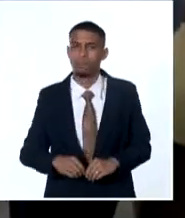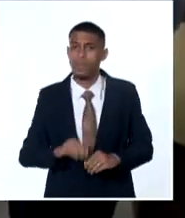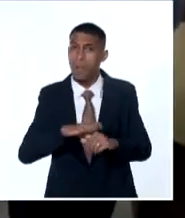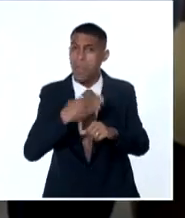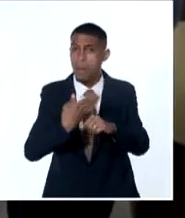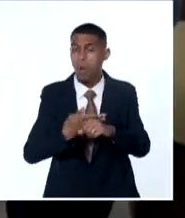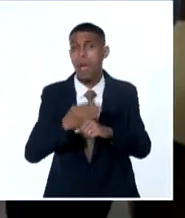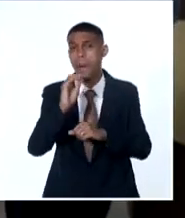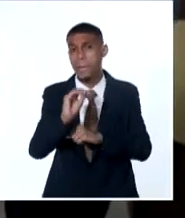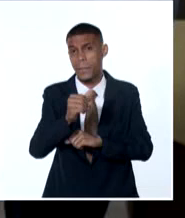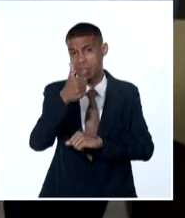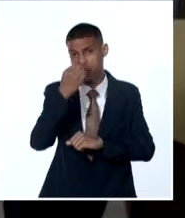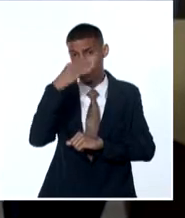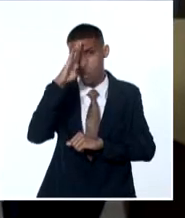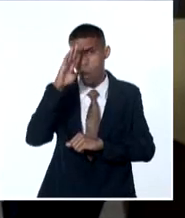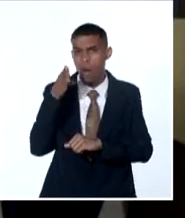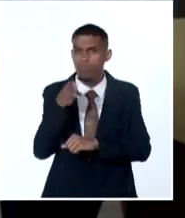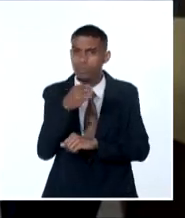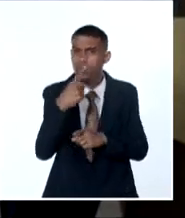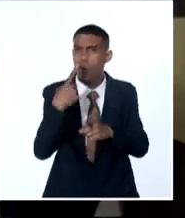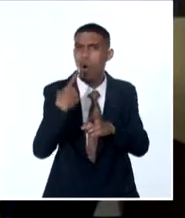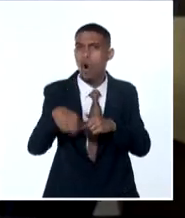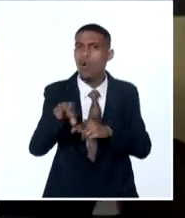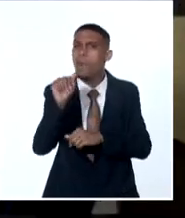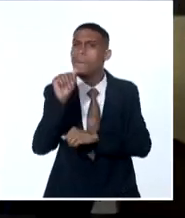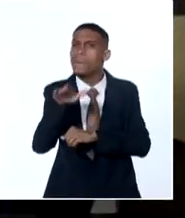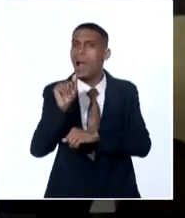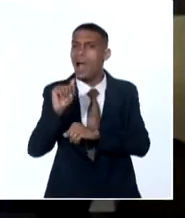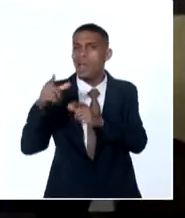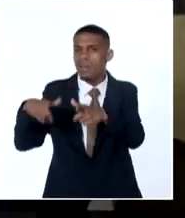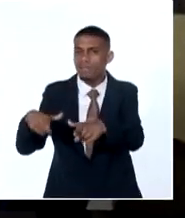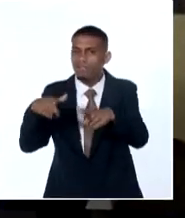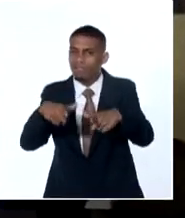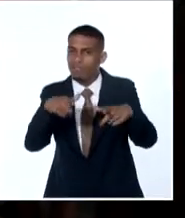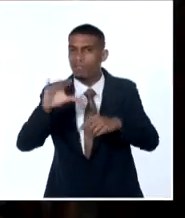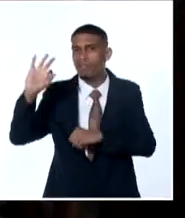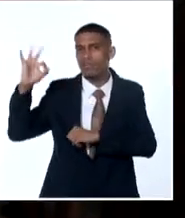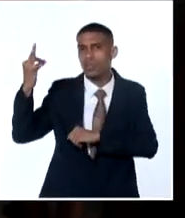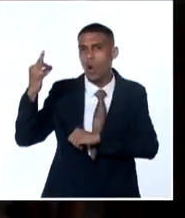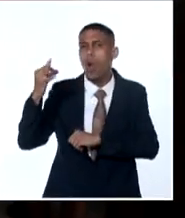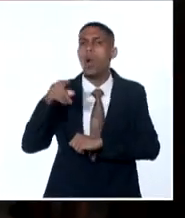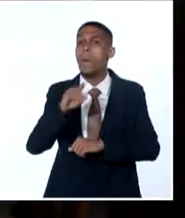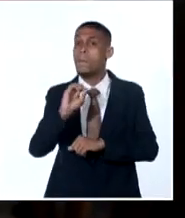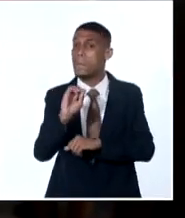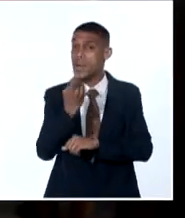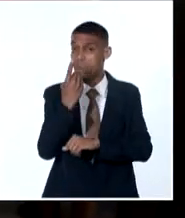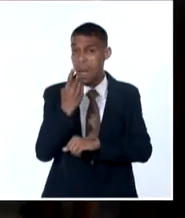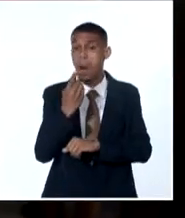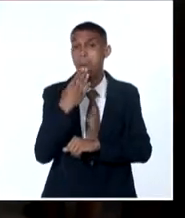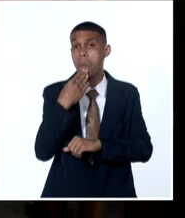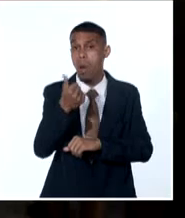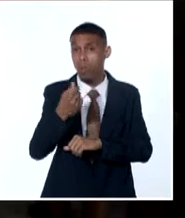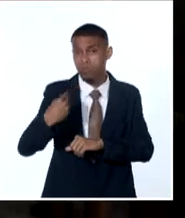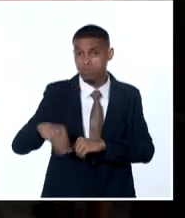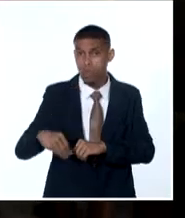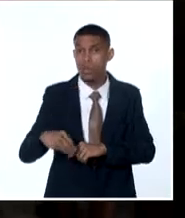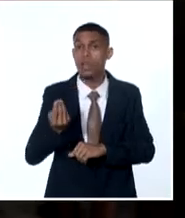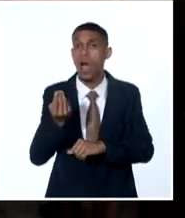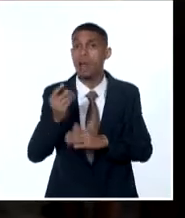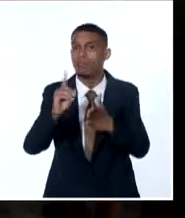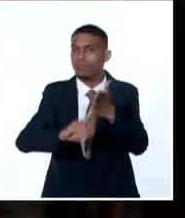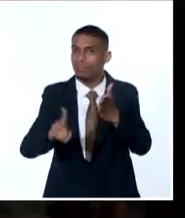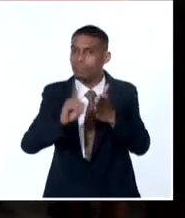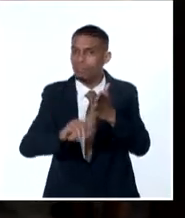permitirá generar electricidad al primer medio cubano que utilizará energía renovable en sus actividades diarias.